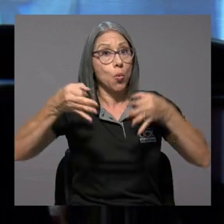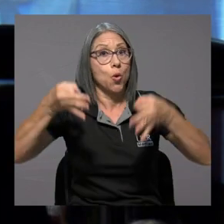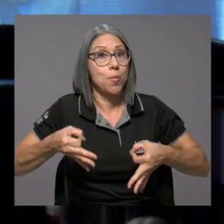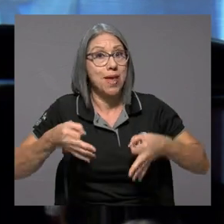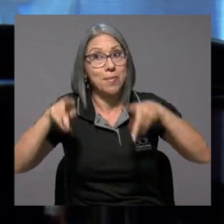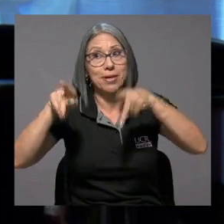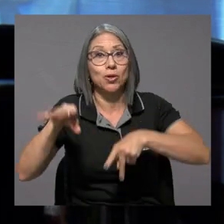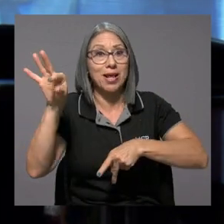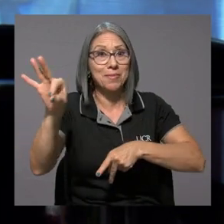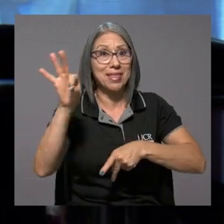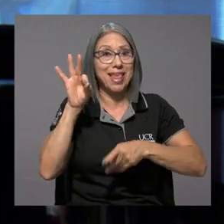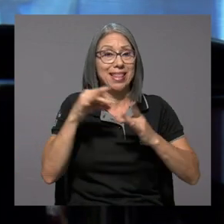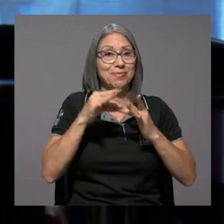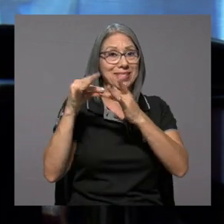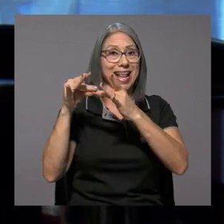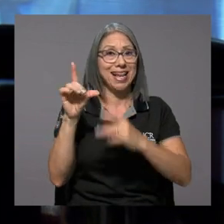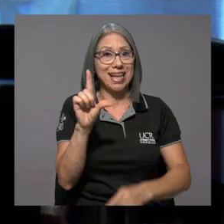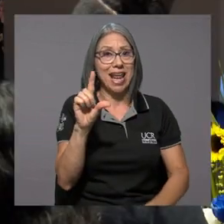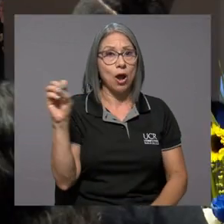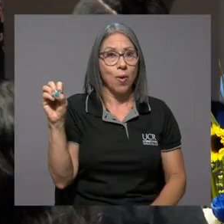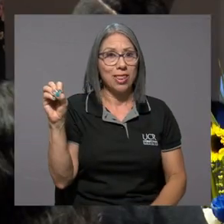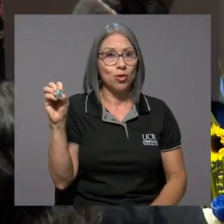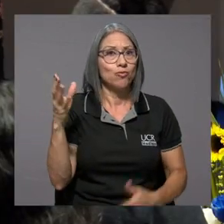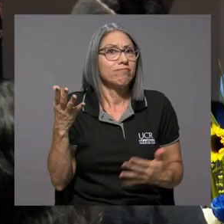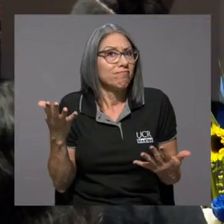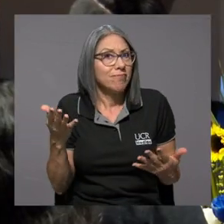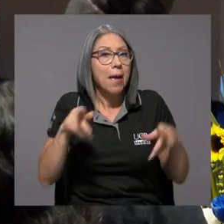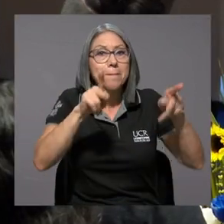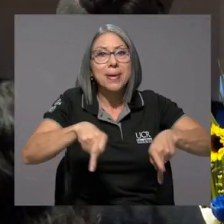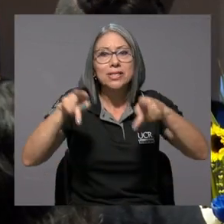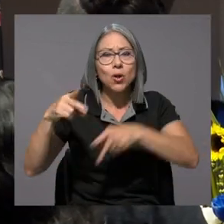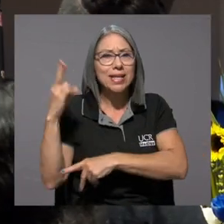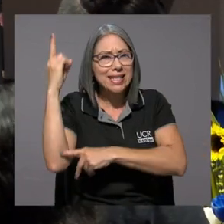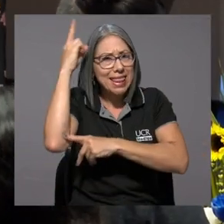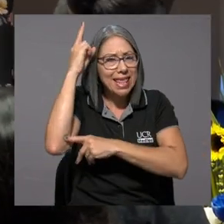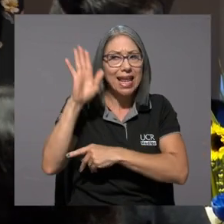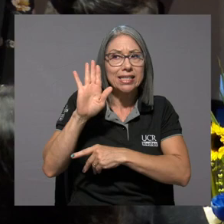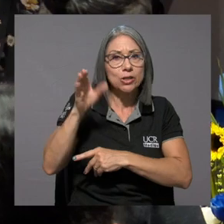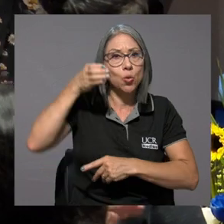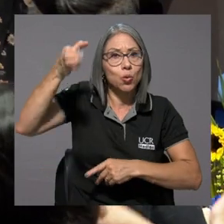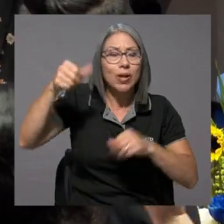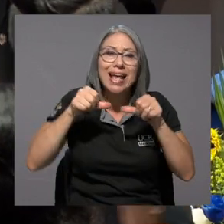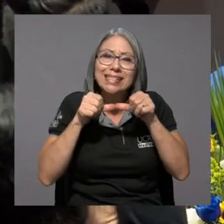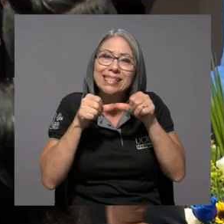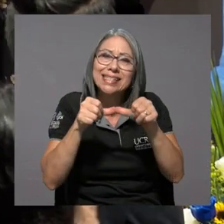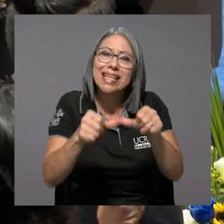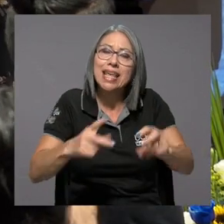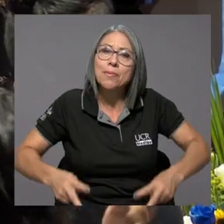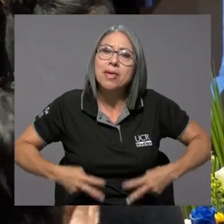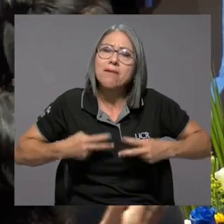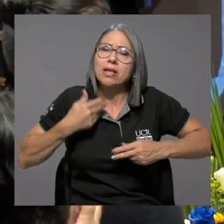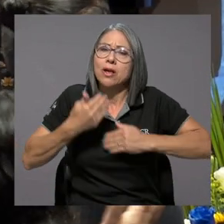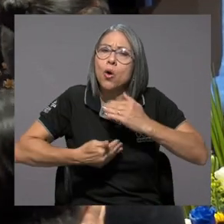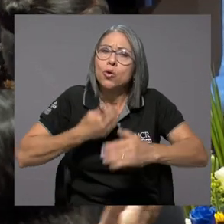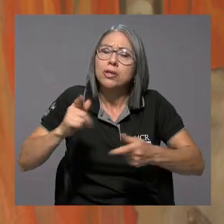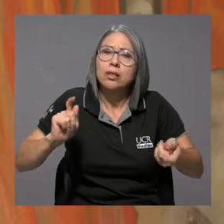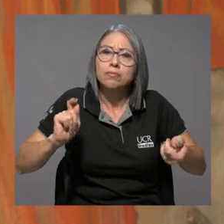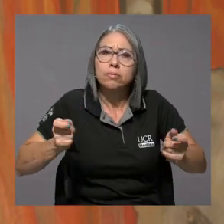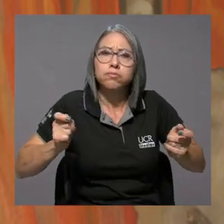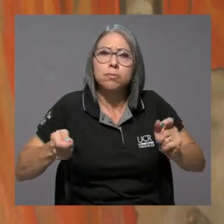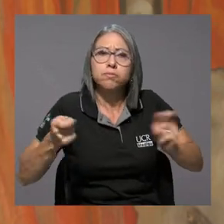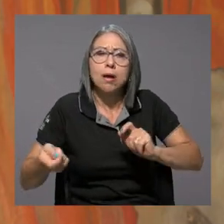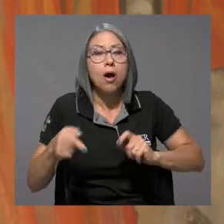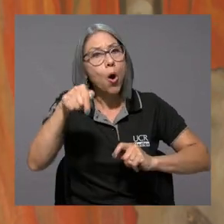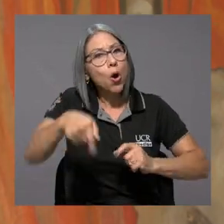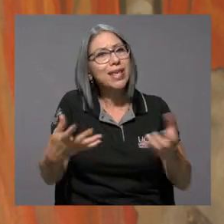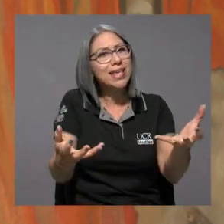acto nuestra invitada especial Liliana Obando, las personas indígenas y su cultura siguen vivas y en constante transformación. Entonces hoy también